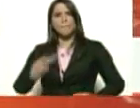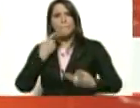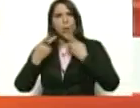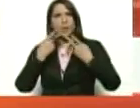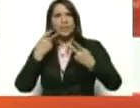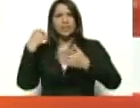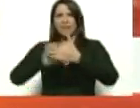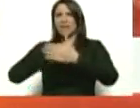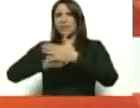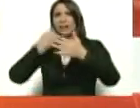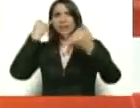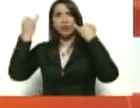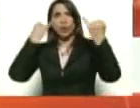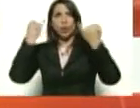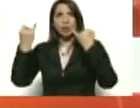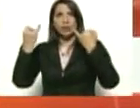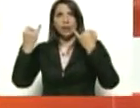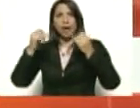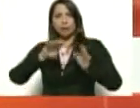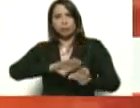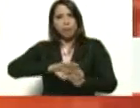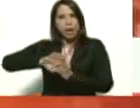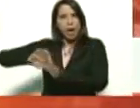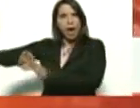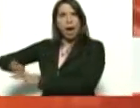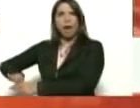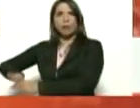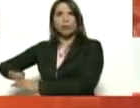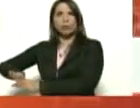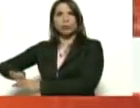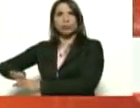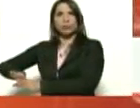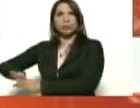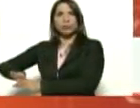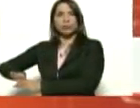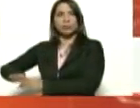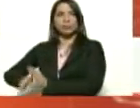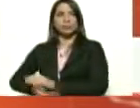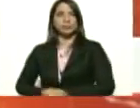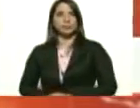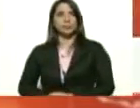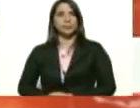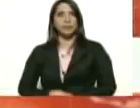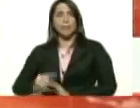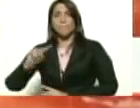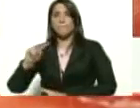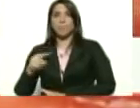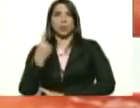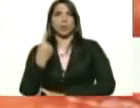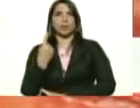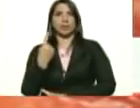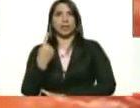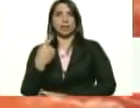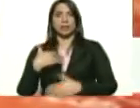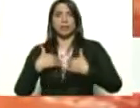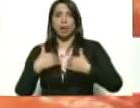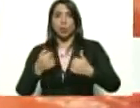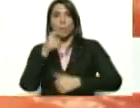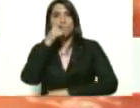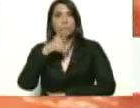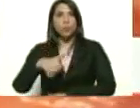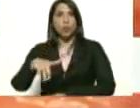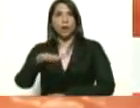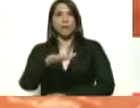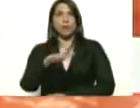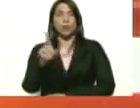ideológica al lado, a un lado y priorizar la salud de un pueblo. No estamos